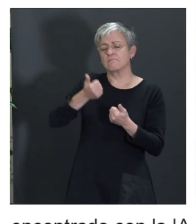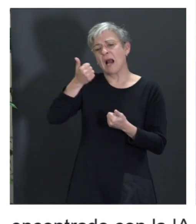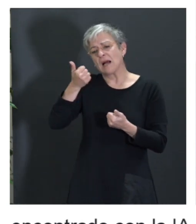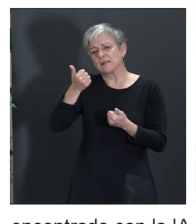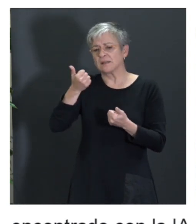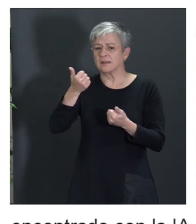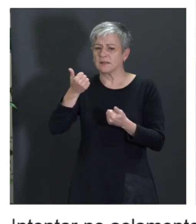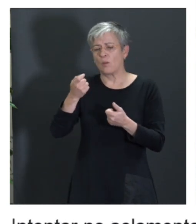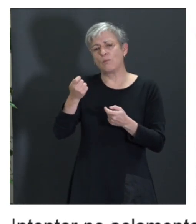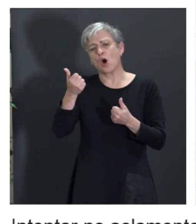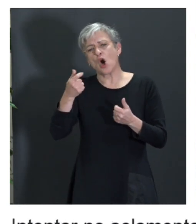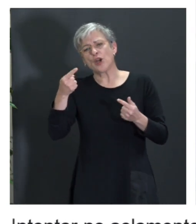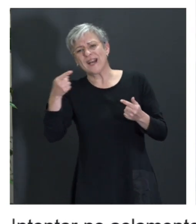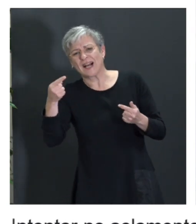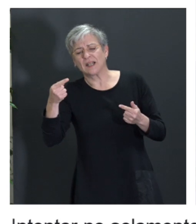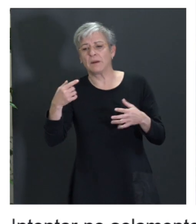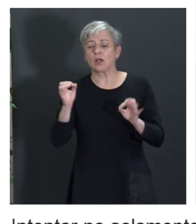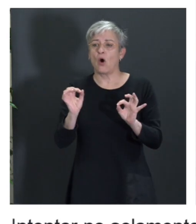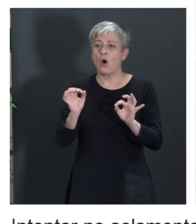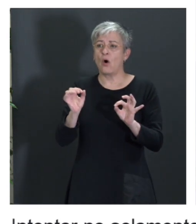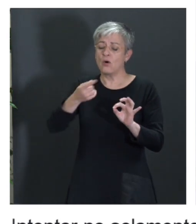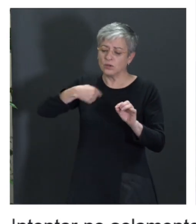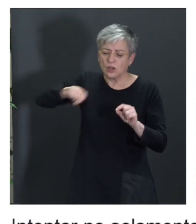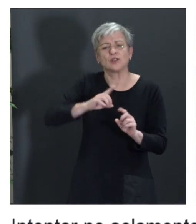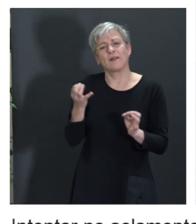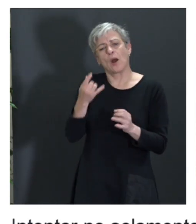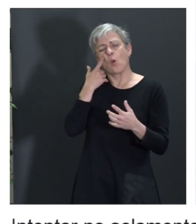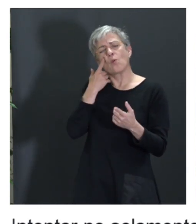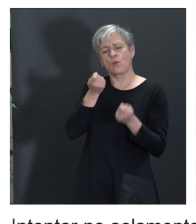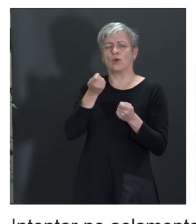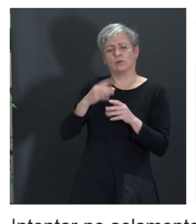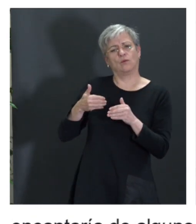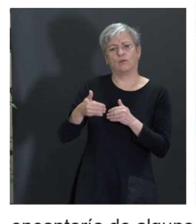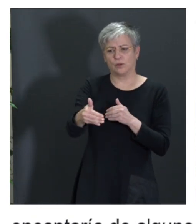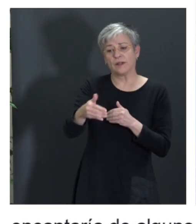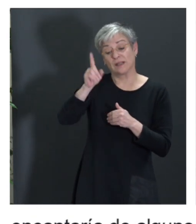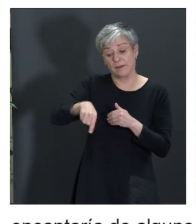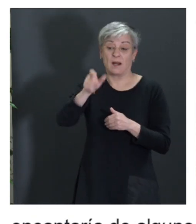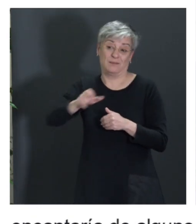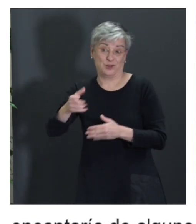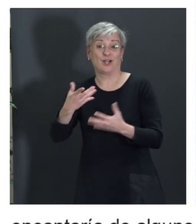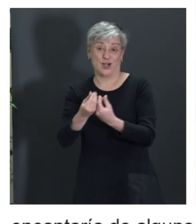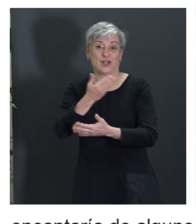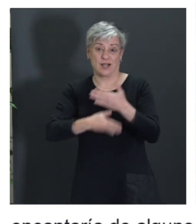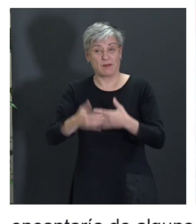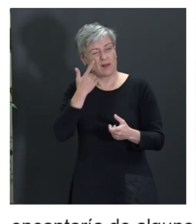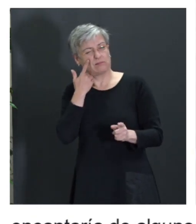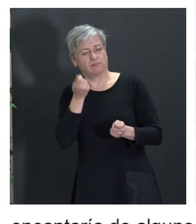bueno, tampoco negativas, pero, bueno, cosas que debíamos tener cuidado en el futuro y, sobre todo, también para las personas con discapacidad. Muy bien.